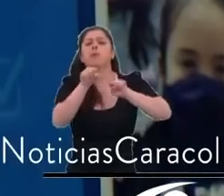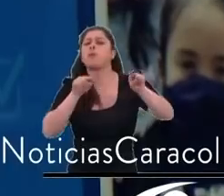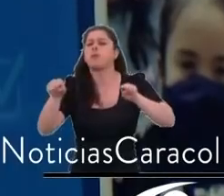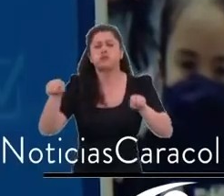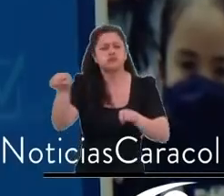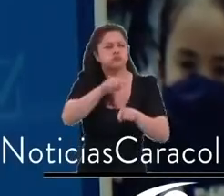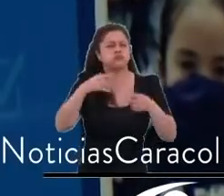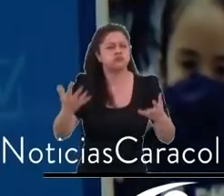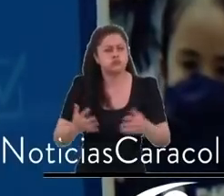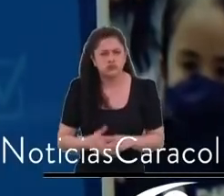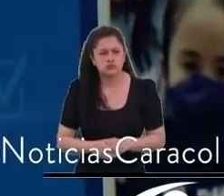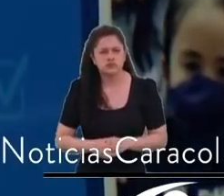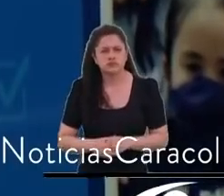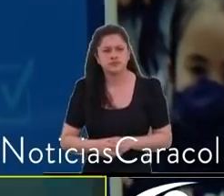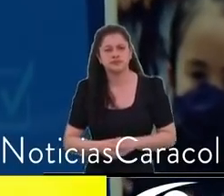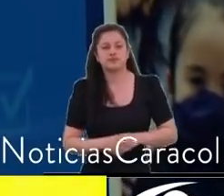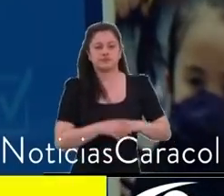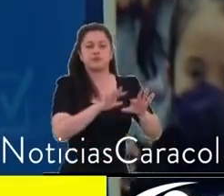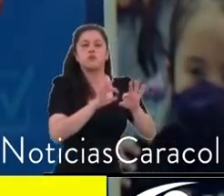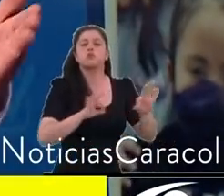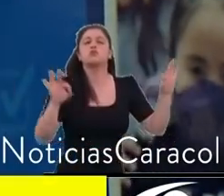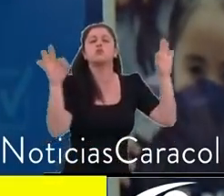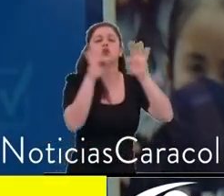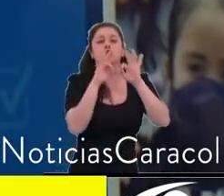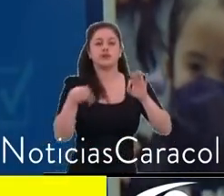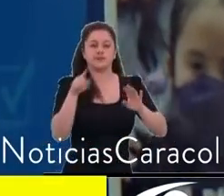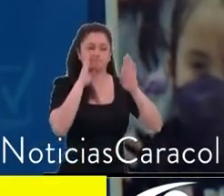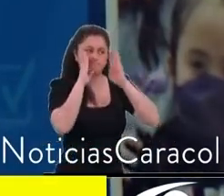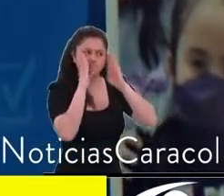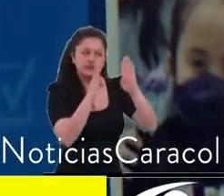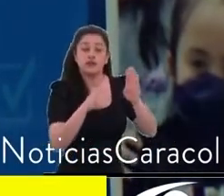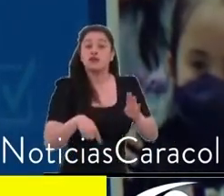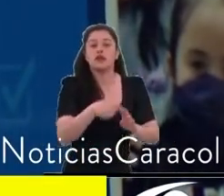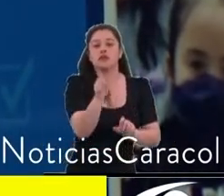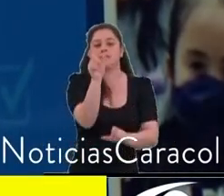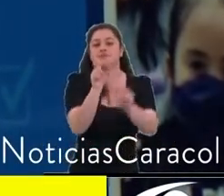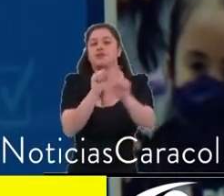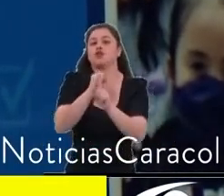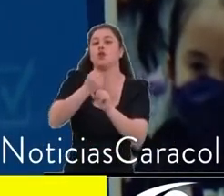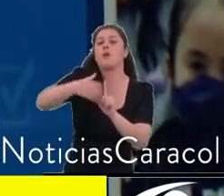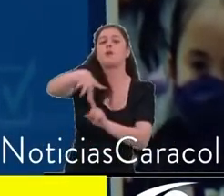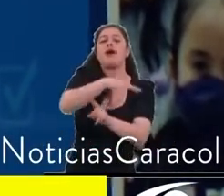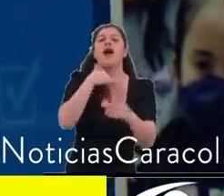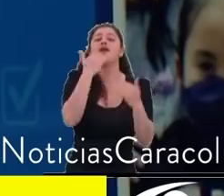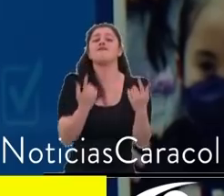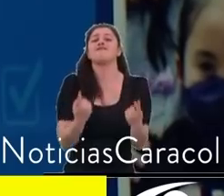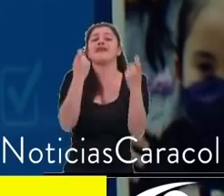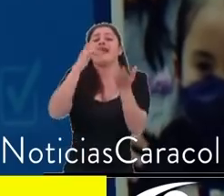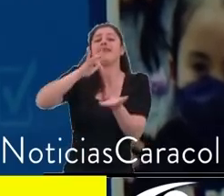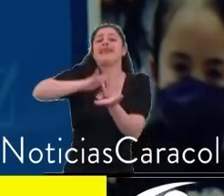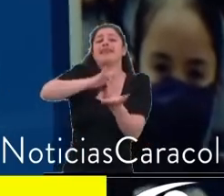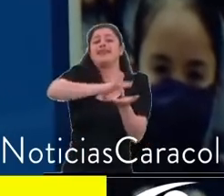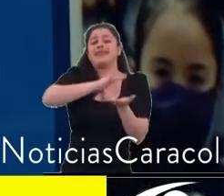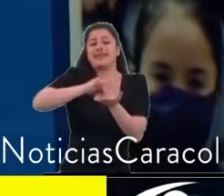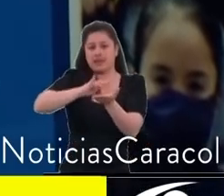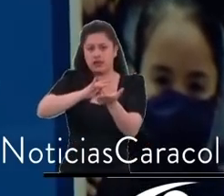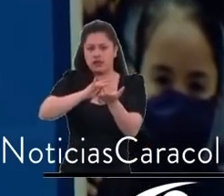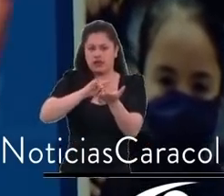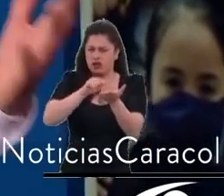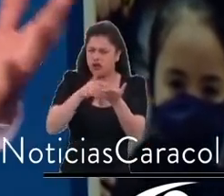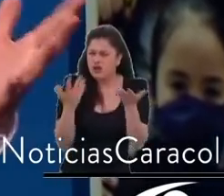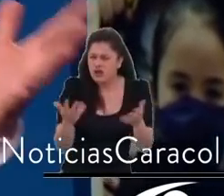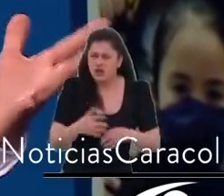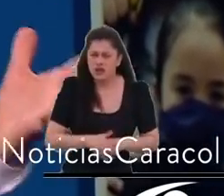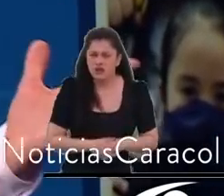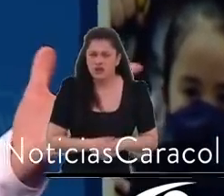Diego, tú has salido a las calles durante los últimos dos años a acompañar a la gente que protesta, marcha, hace paros, movilizaciones, jóvenes que nos dicen